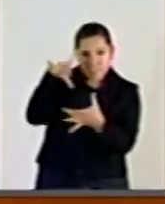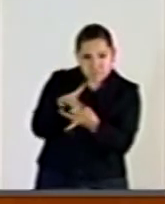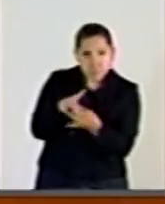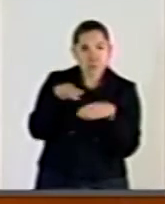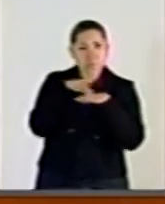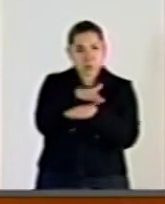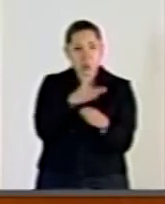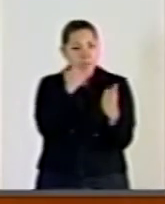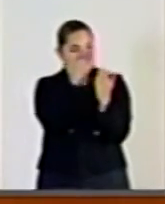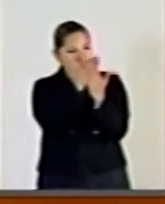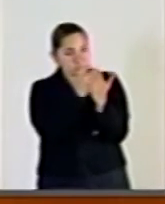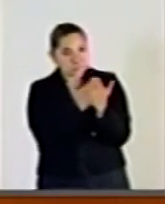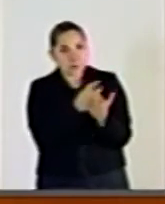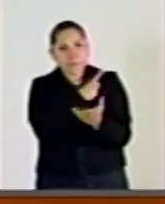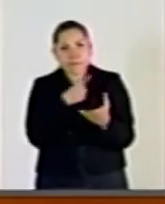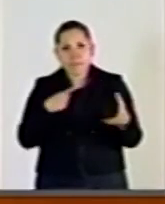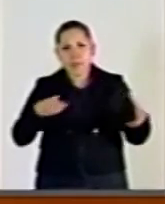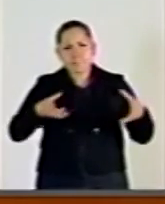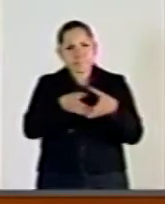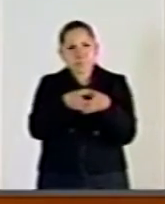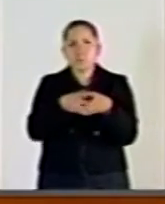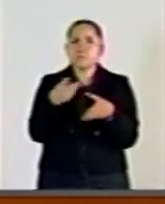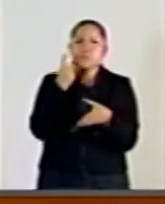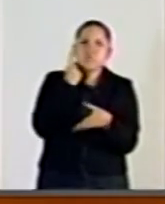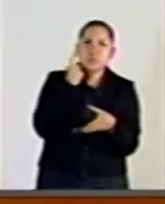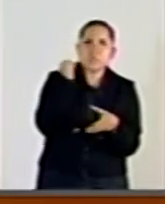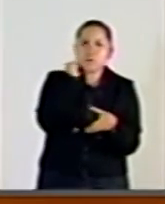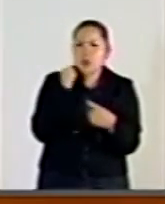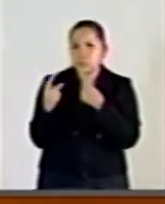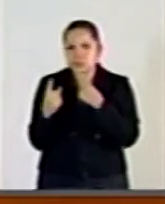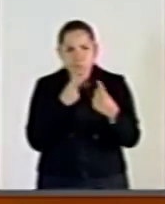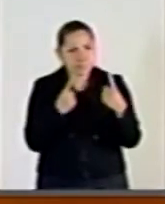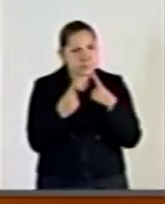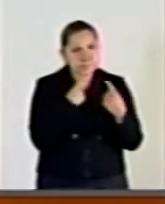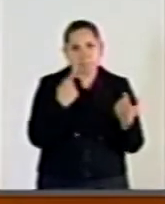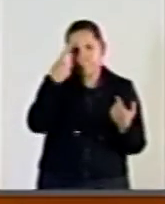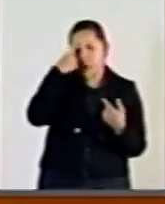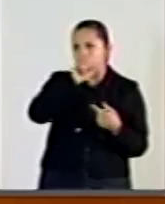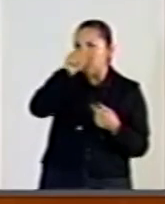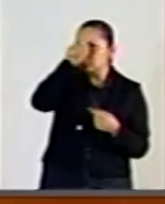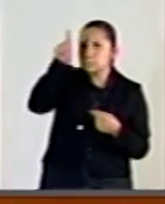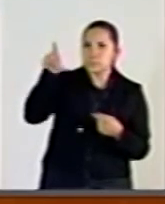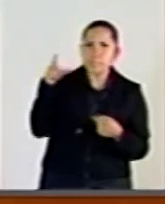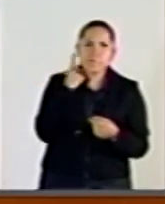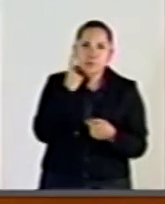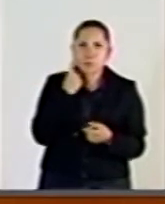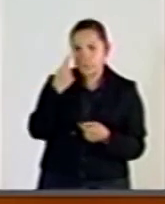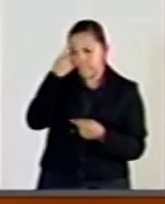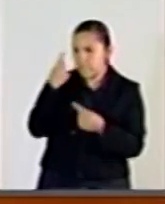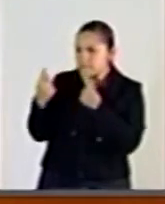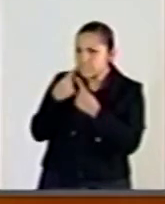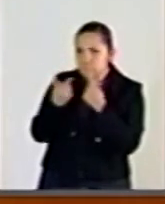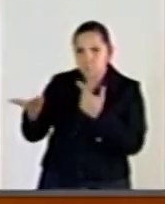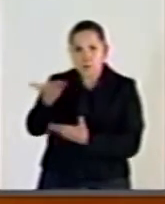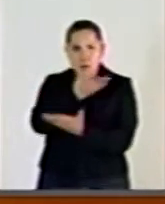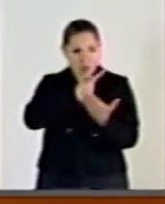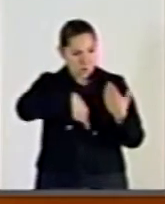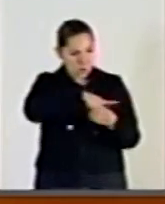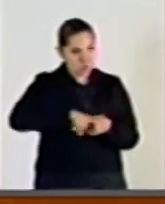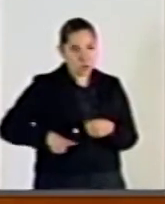sobre la situación que se vive en la entidad y las decisiones que ha asumido su gobierno.